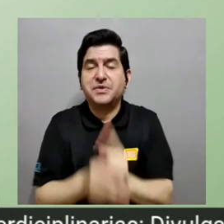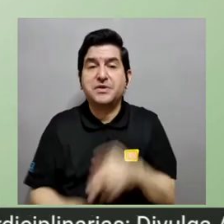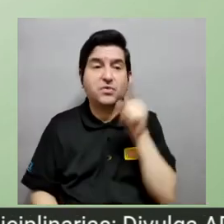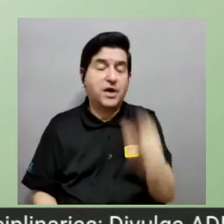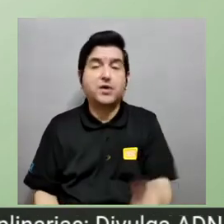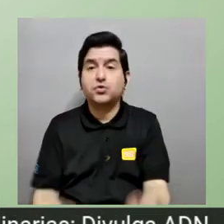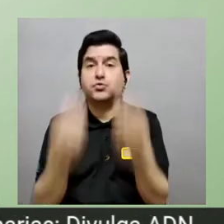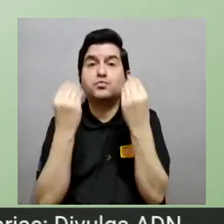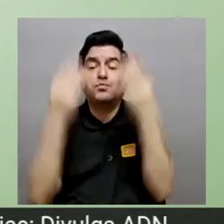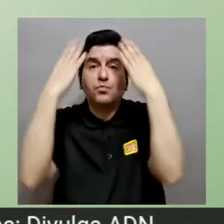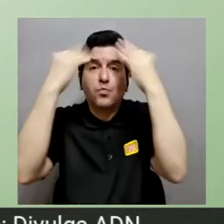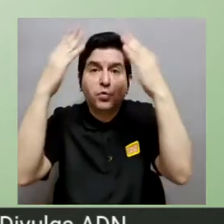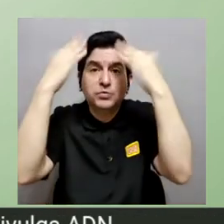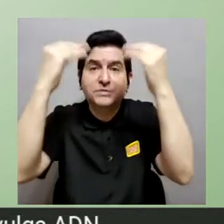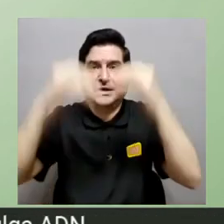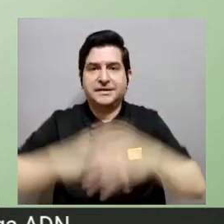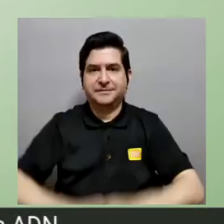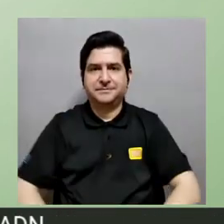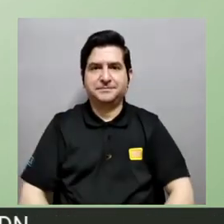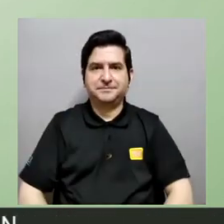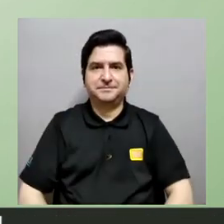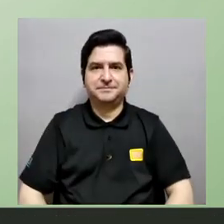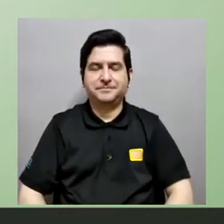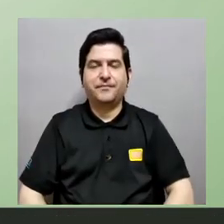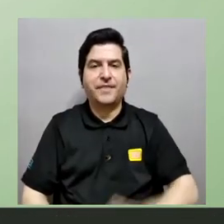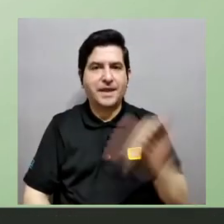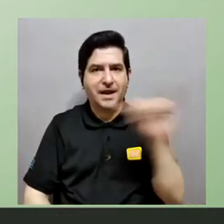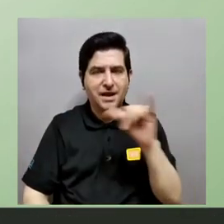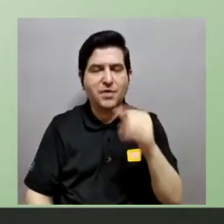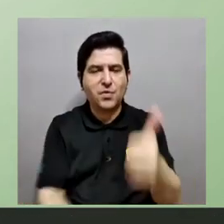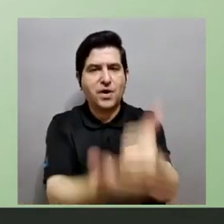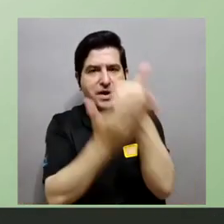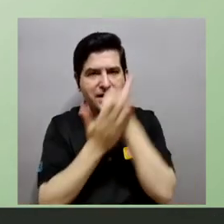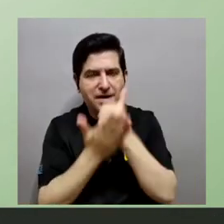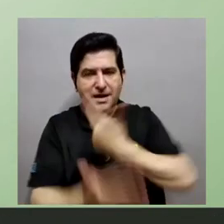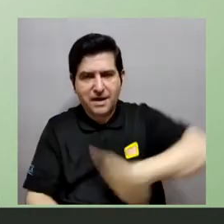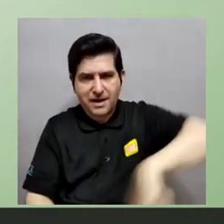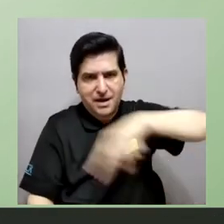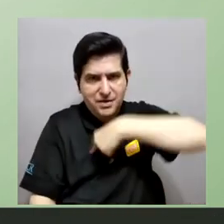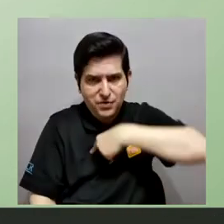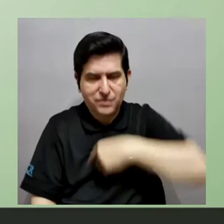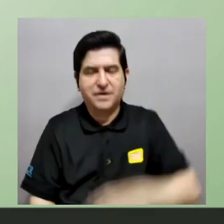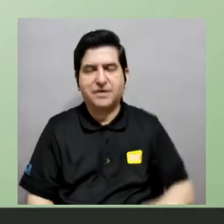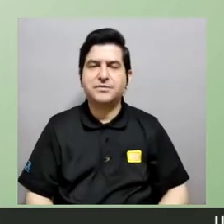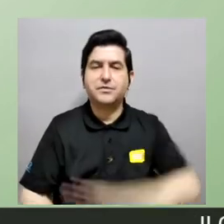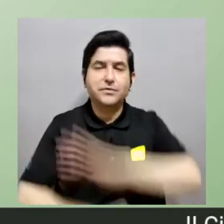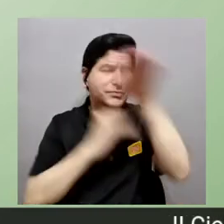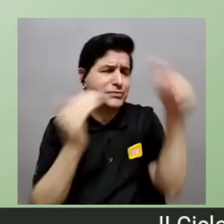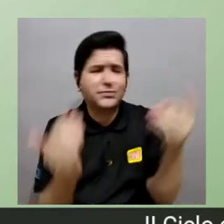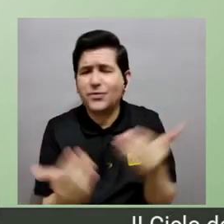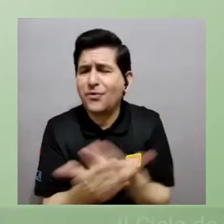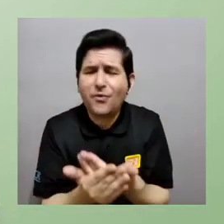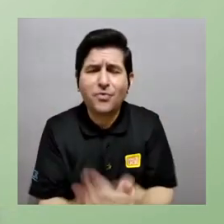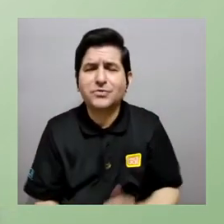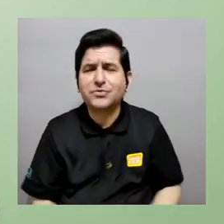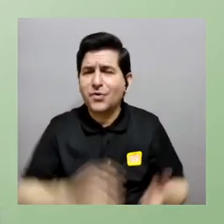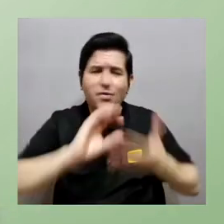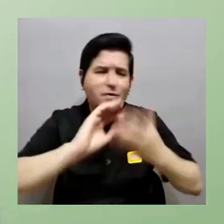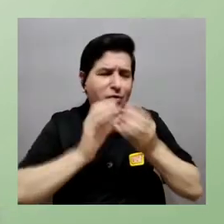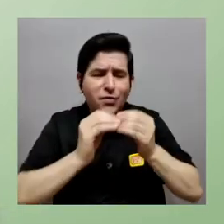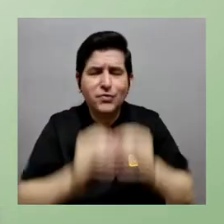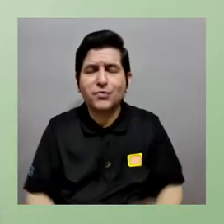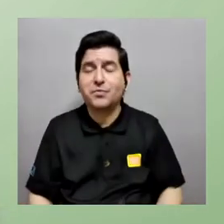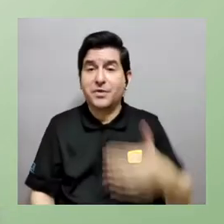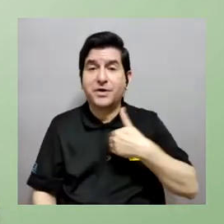250 terabytes se nos vayan a nada con esta gente que van a chupar un montón de datos ¿verdad? y eso también nos va a ayudar un montón